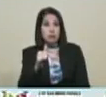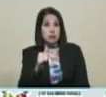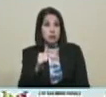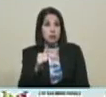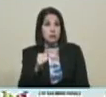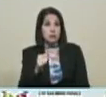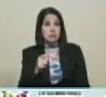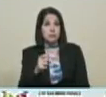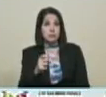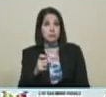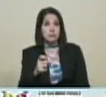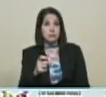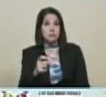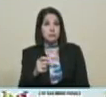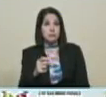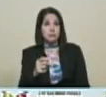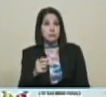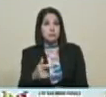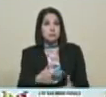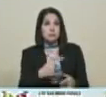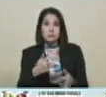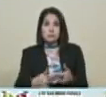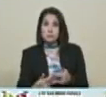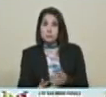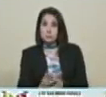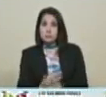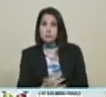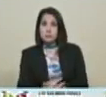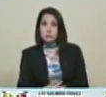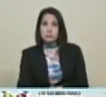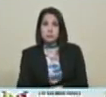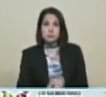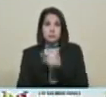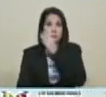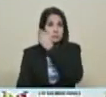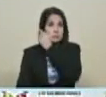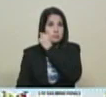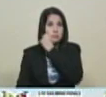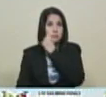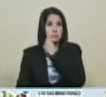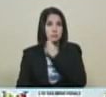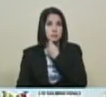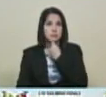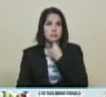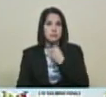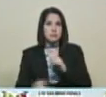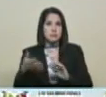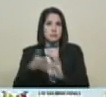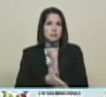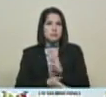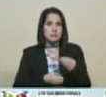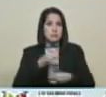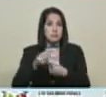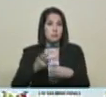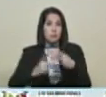Entonces, nosotros creamos el producto,